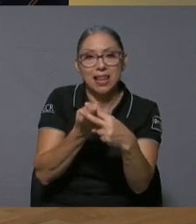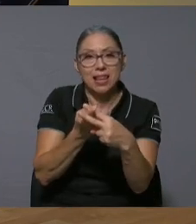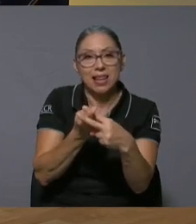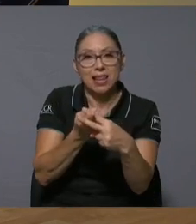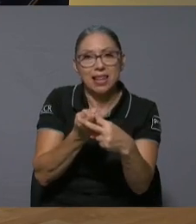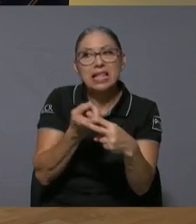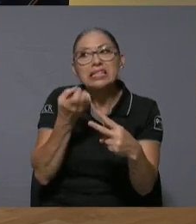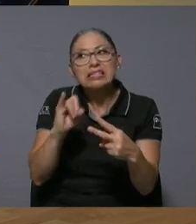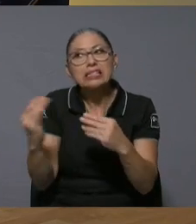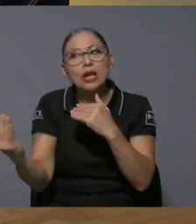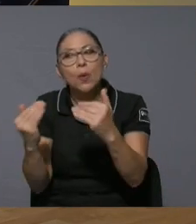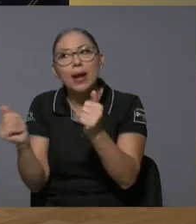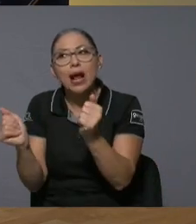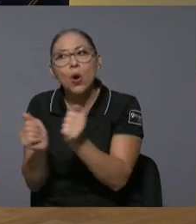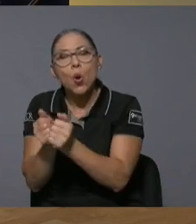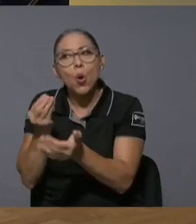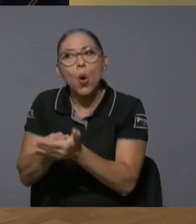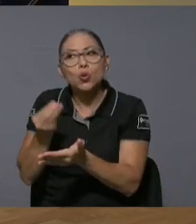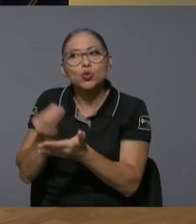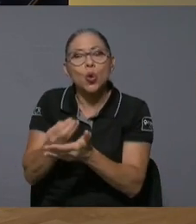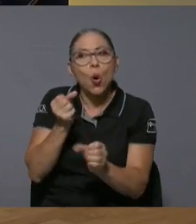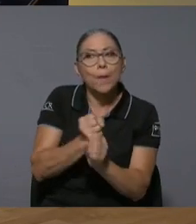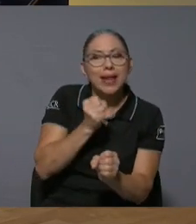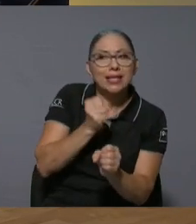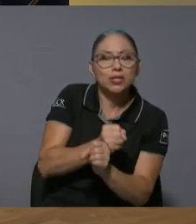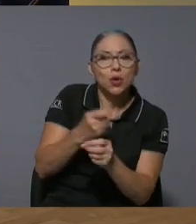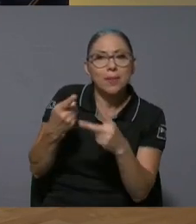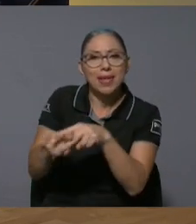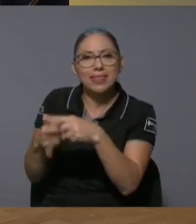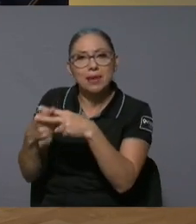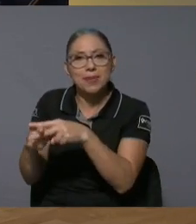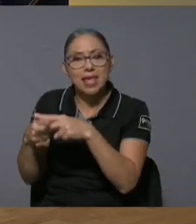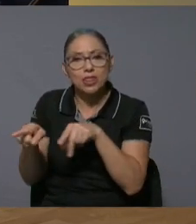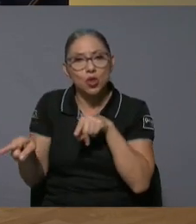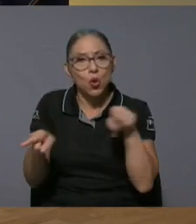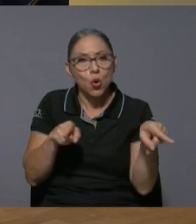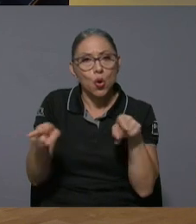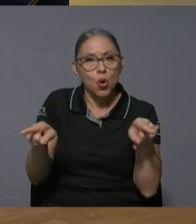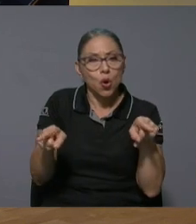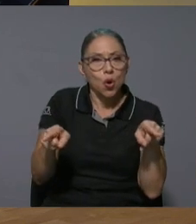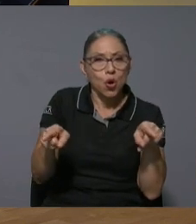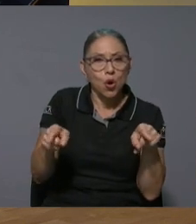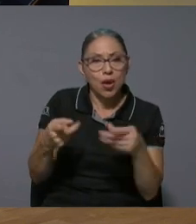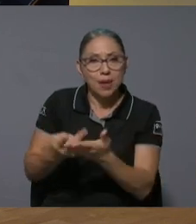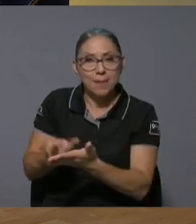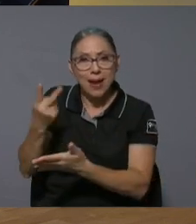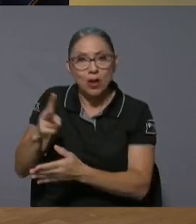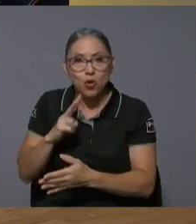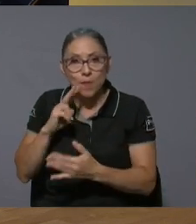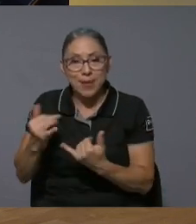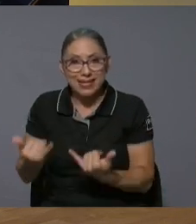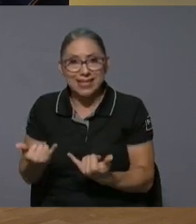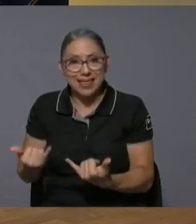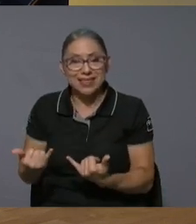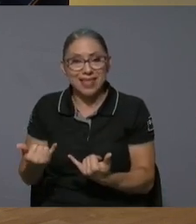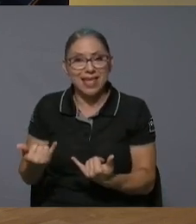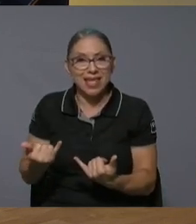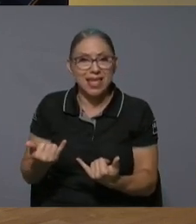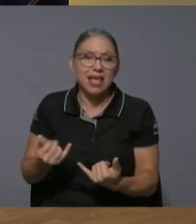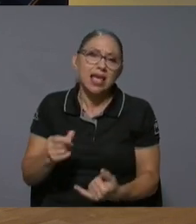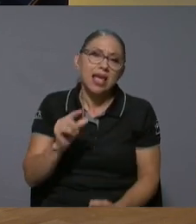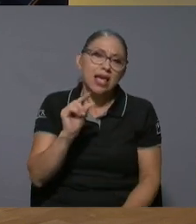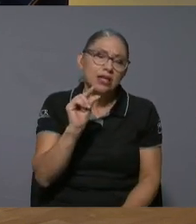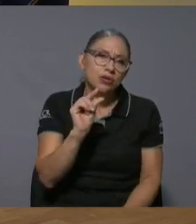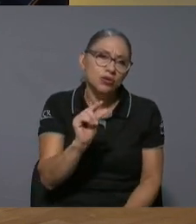compara con el costo de operación y mantenimiento en valor real en valor presente perdón es básicamente bueno es un poquito